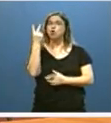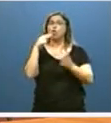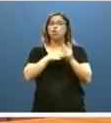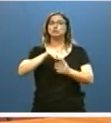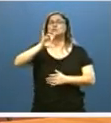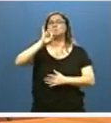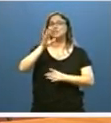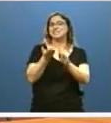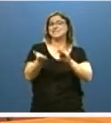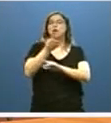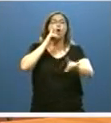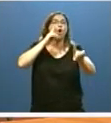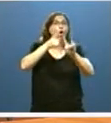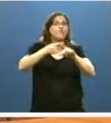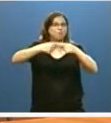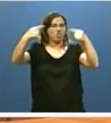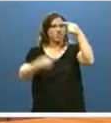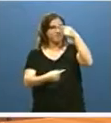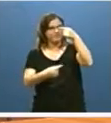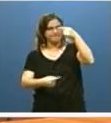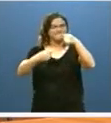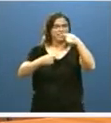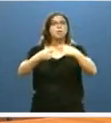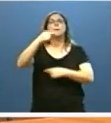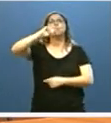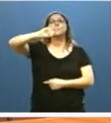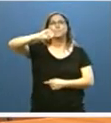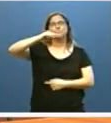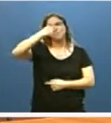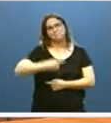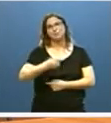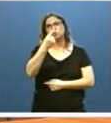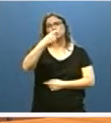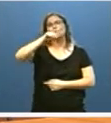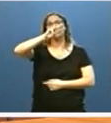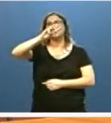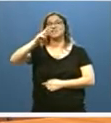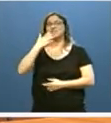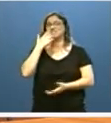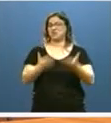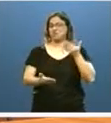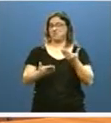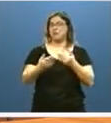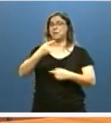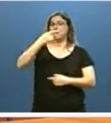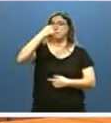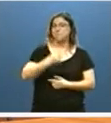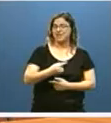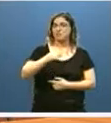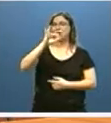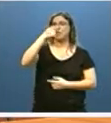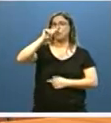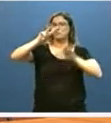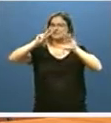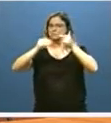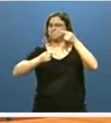respecto del objetivo de déficit, ese menos 1,33% del PIB frente al menos 0,7% establecido,